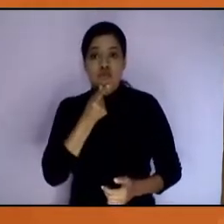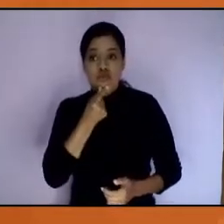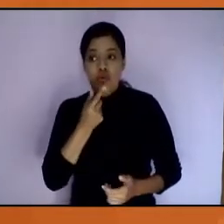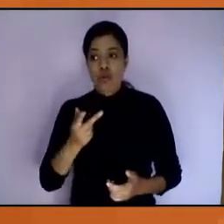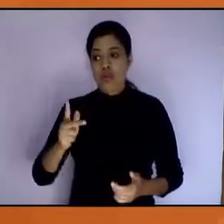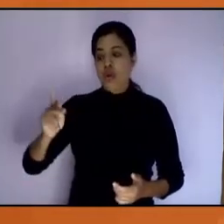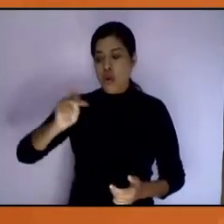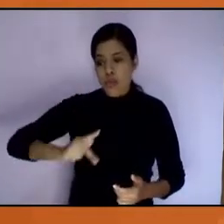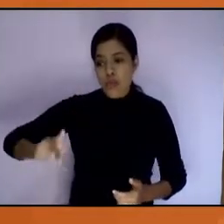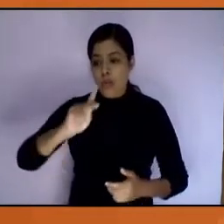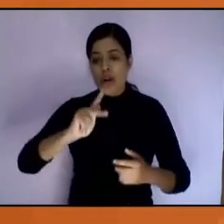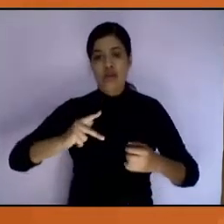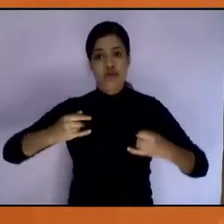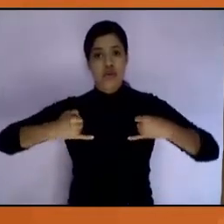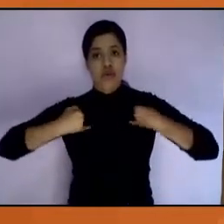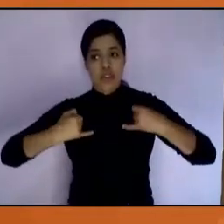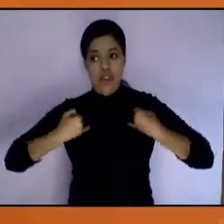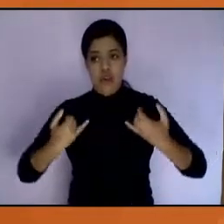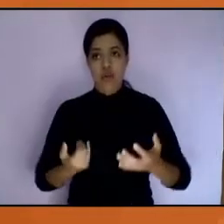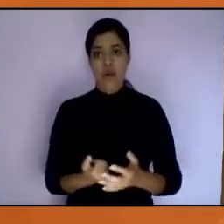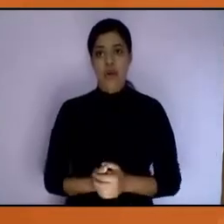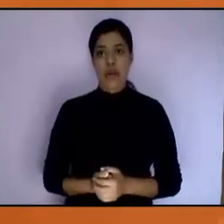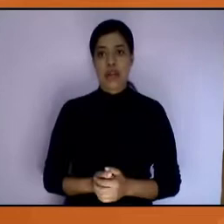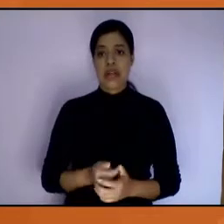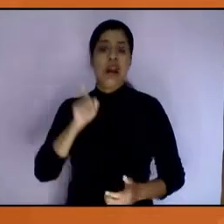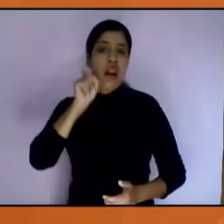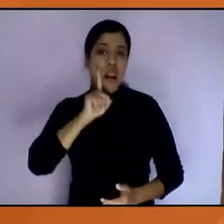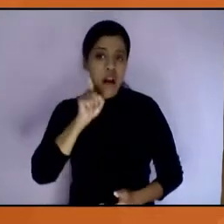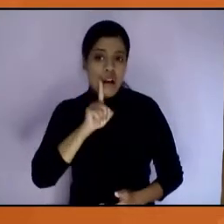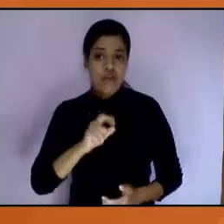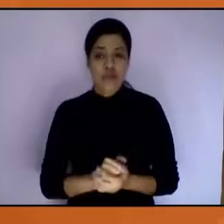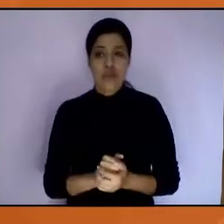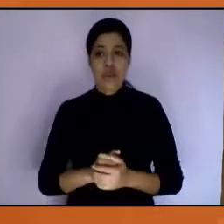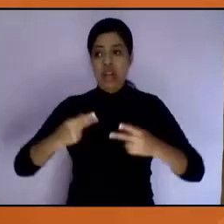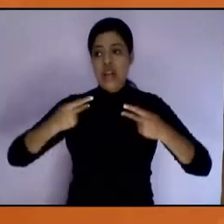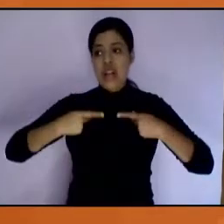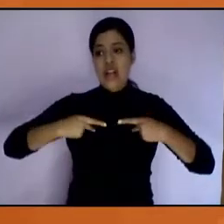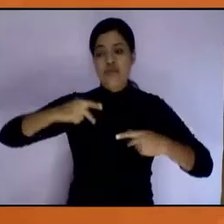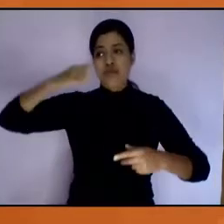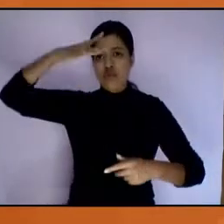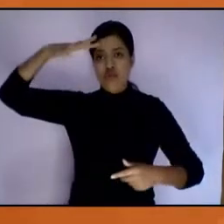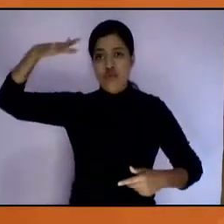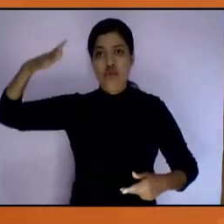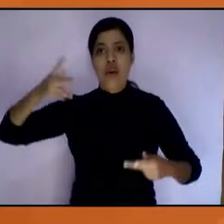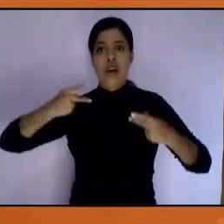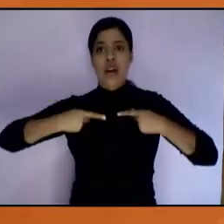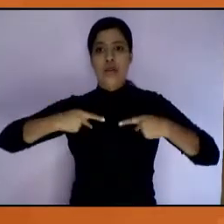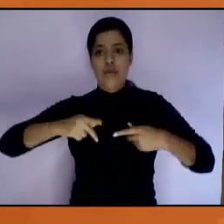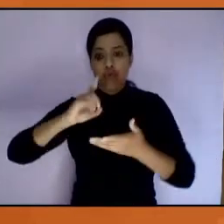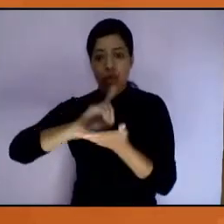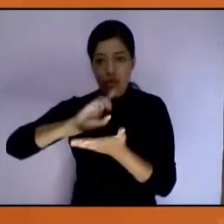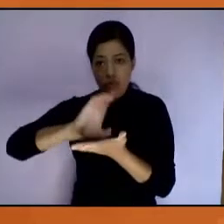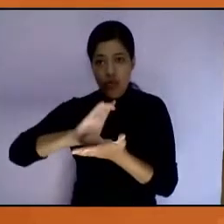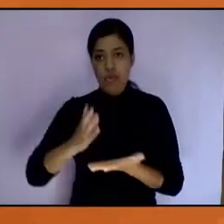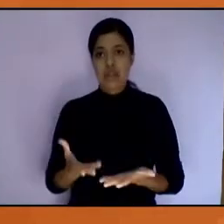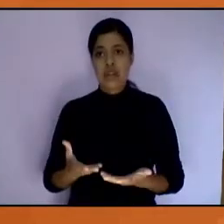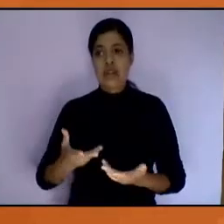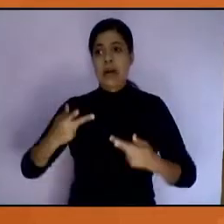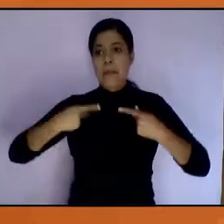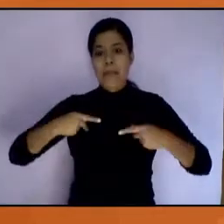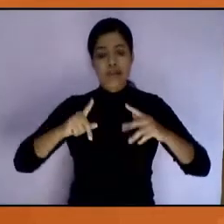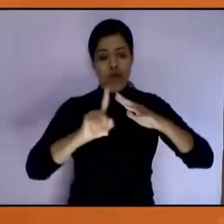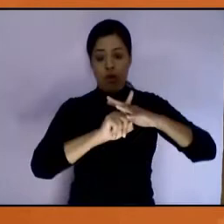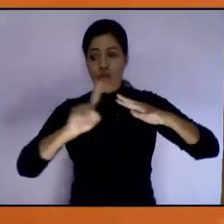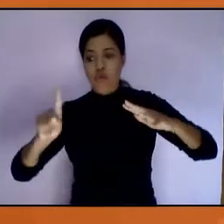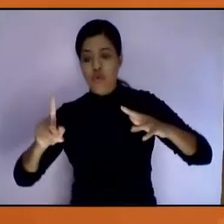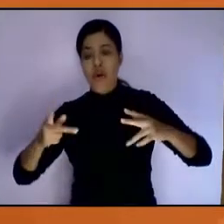adolescente y joven, las mujeres, las personas adultas mayores, las personas con discapacidad, migrantes, migrantes,